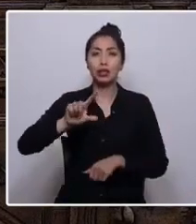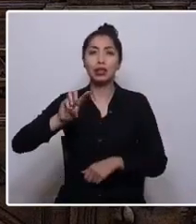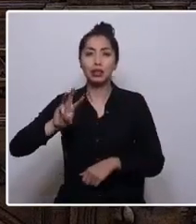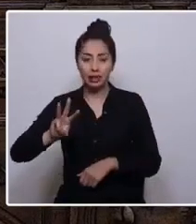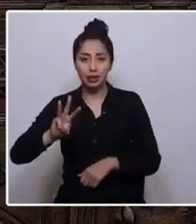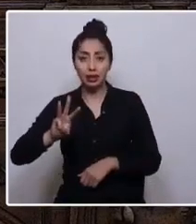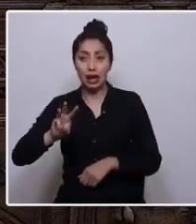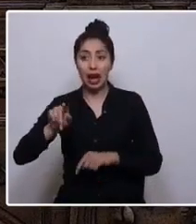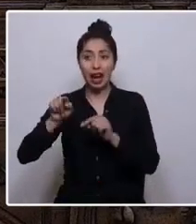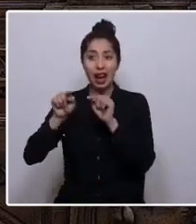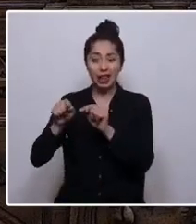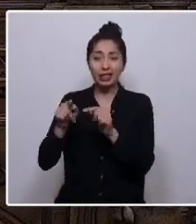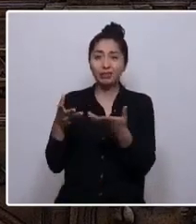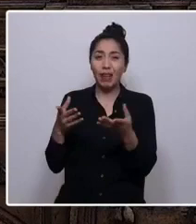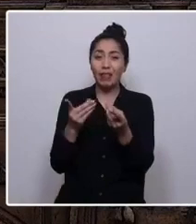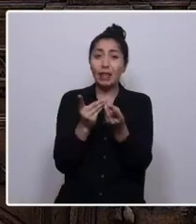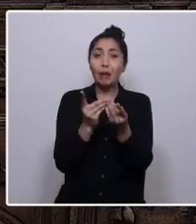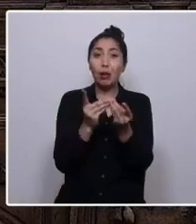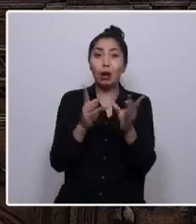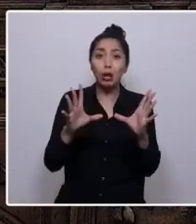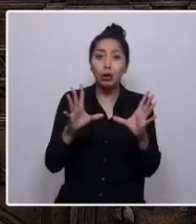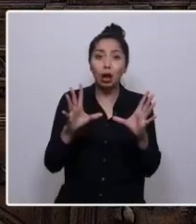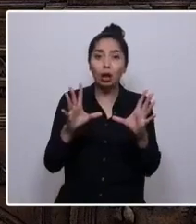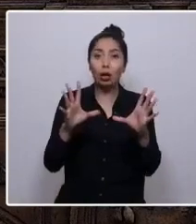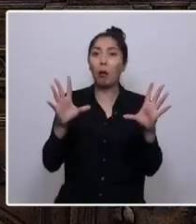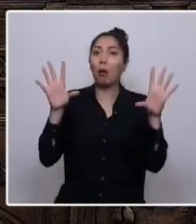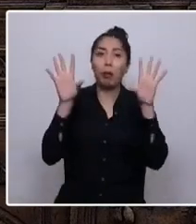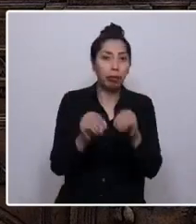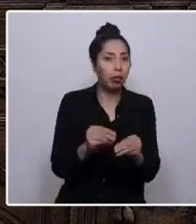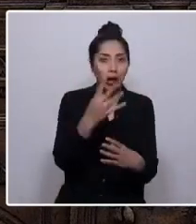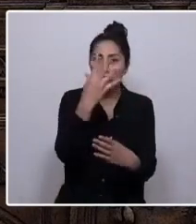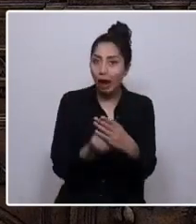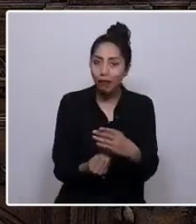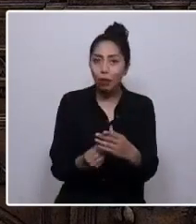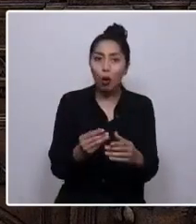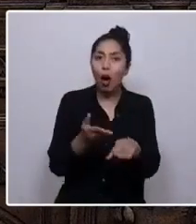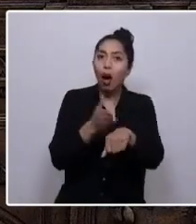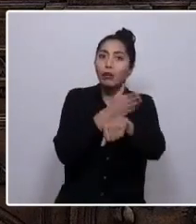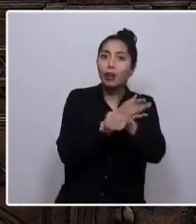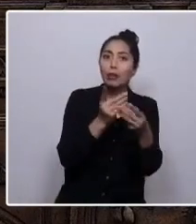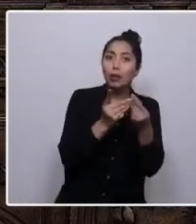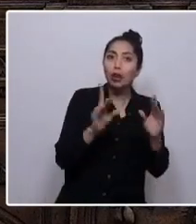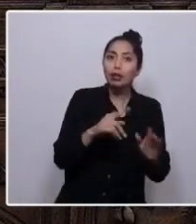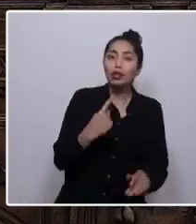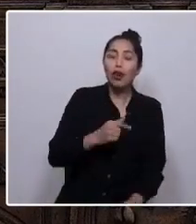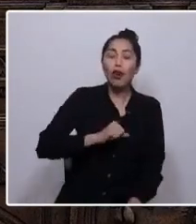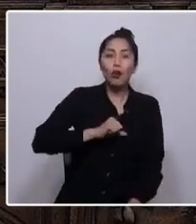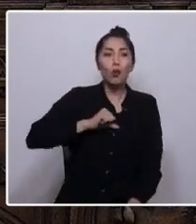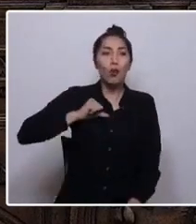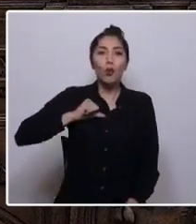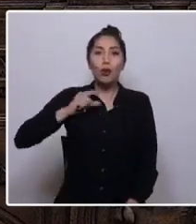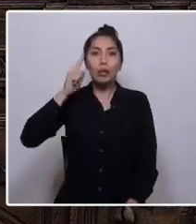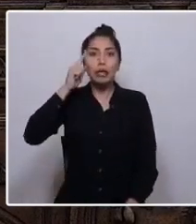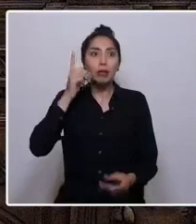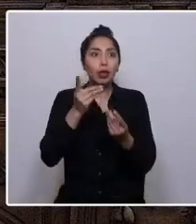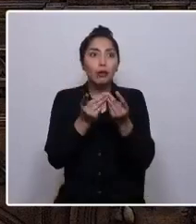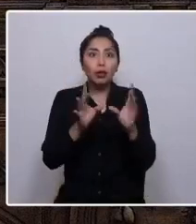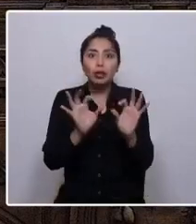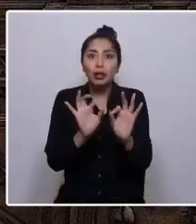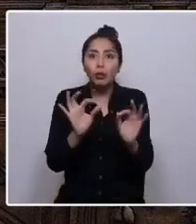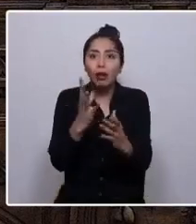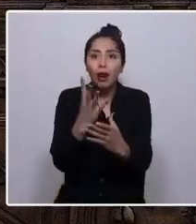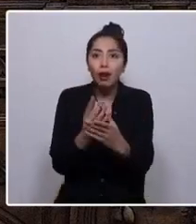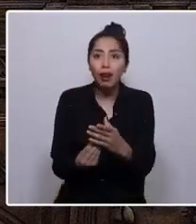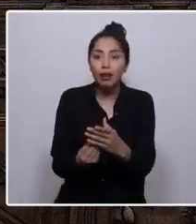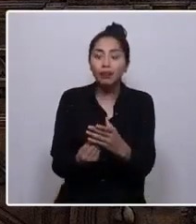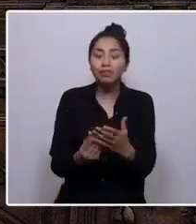que terminó con una democracia que nos enorgullecía y que creíamos indestructible. Con